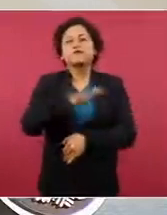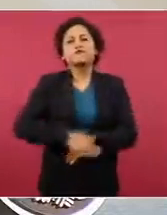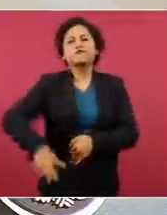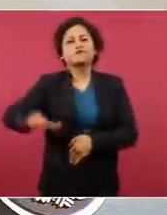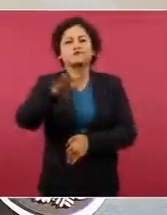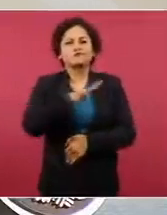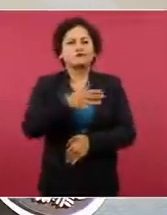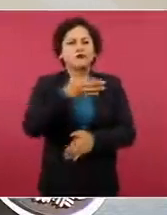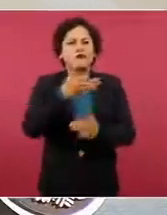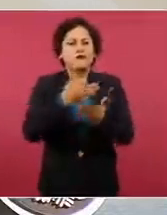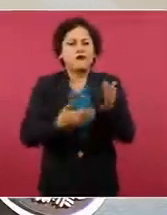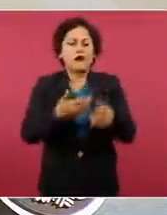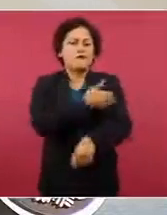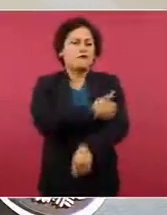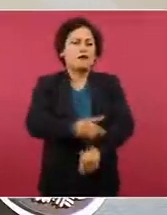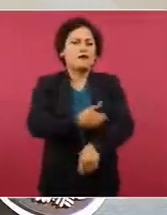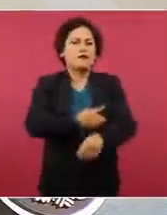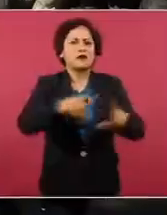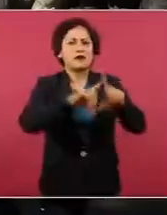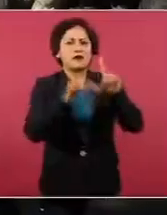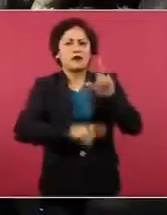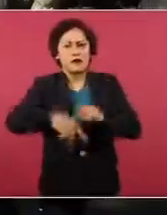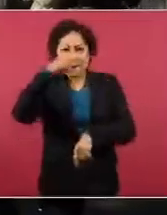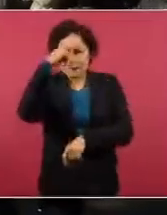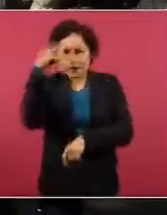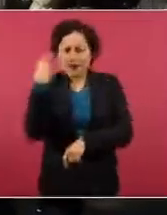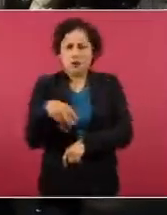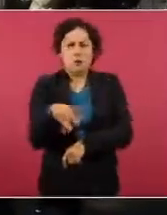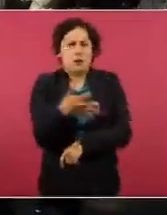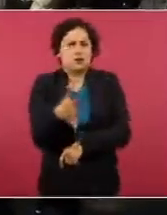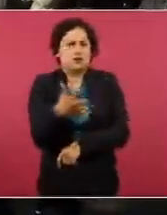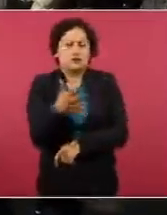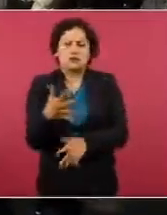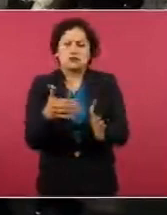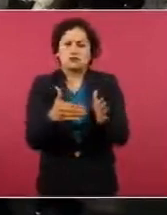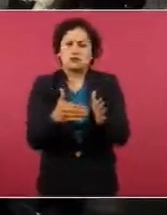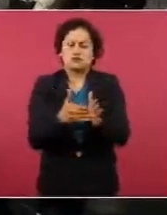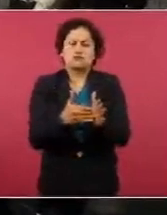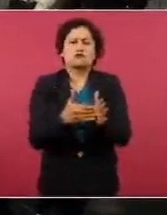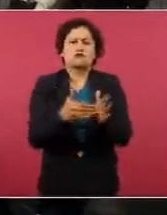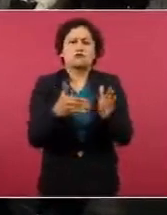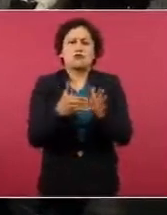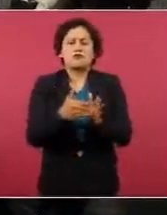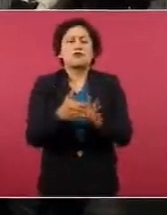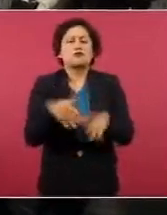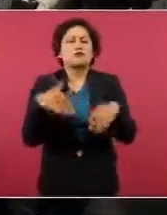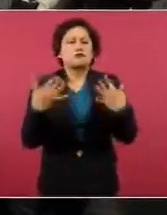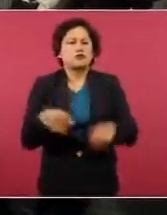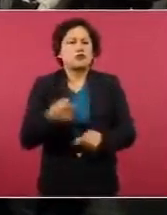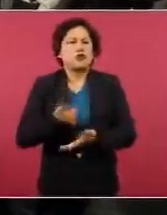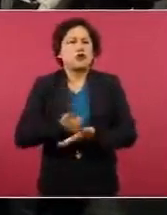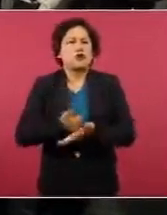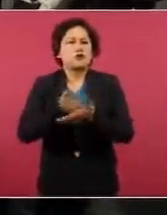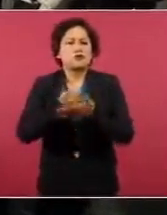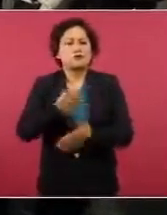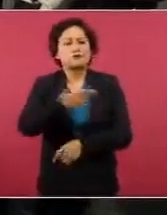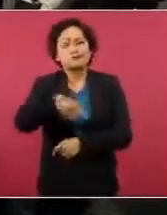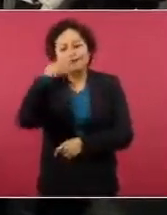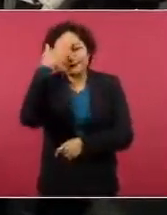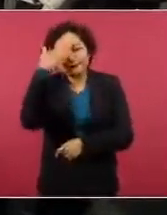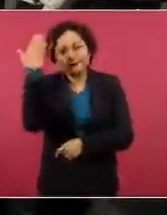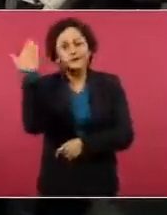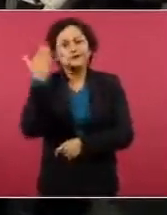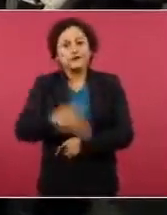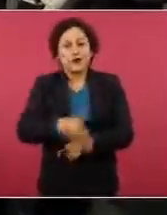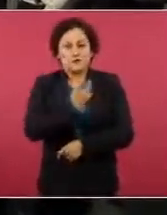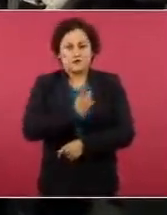mexicanas. Como ustedes saben, la iniciativa presidencial siempre ha sido clara y